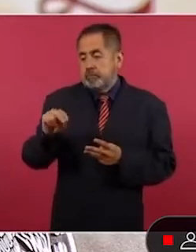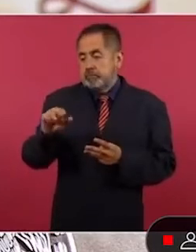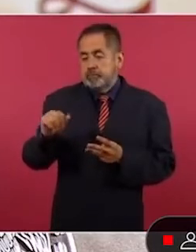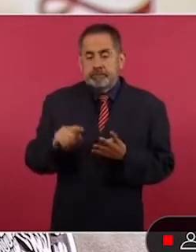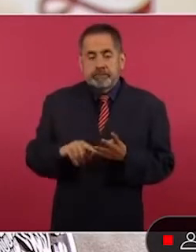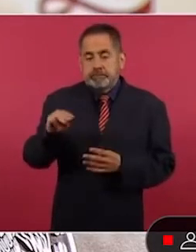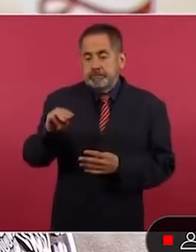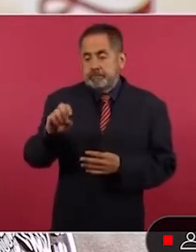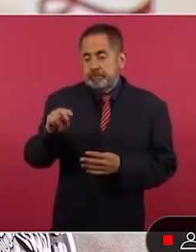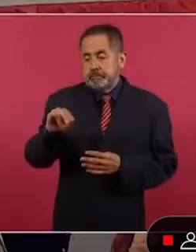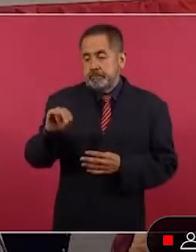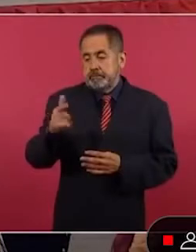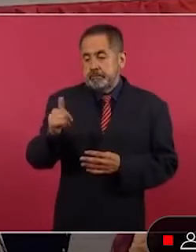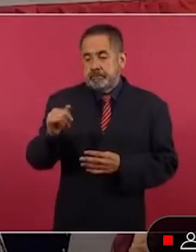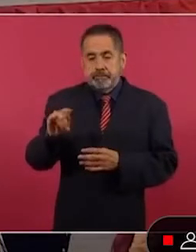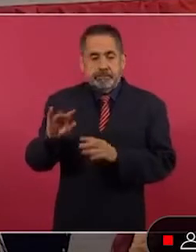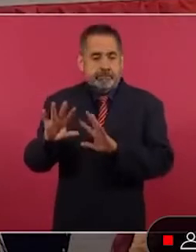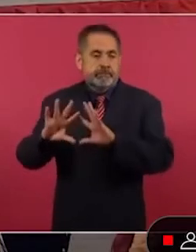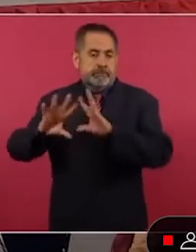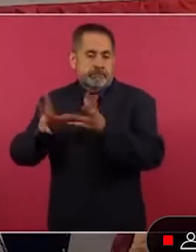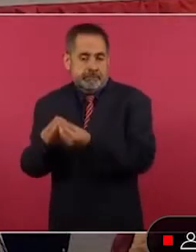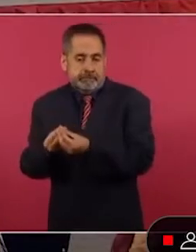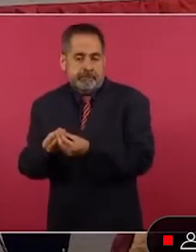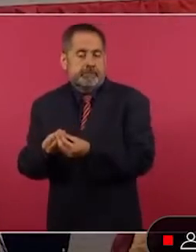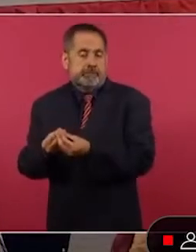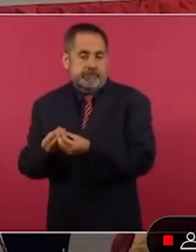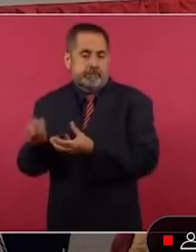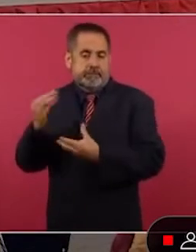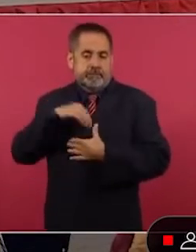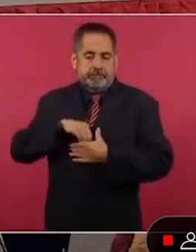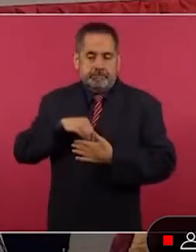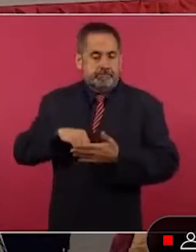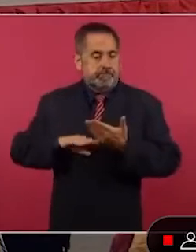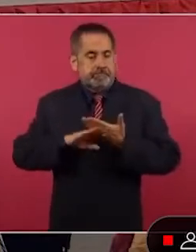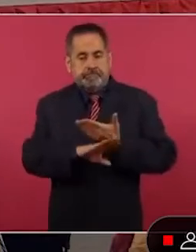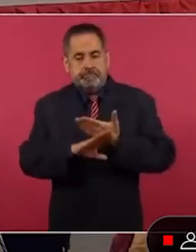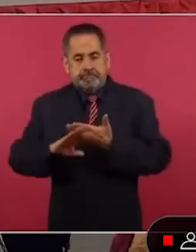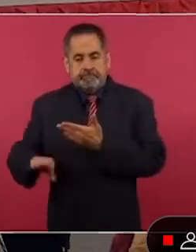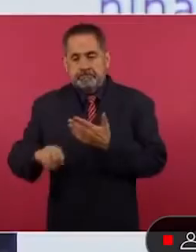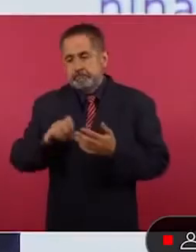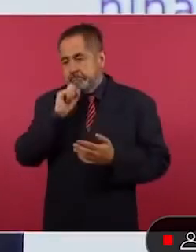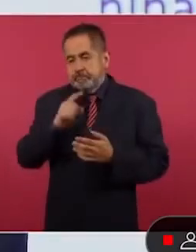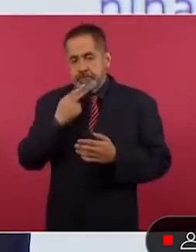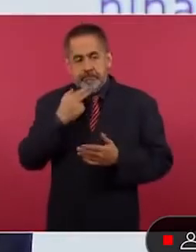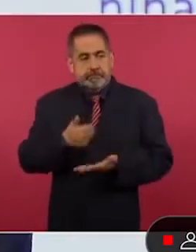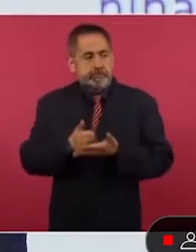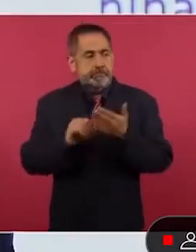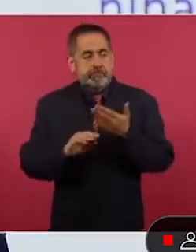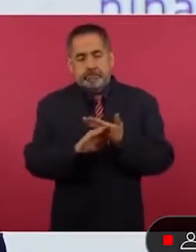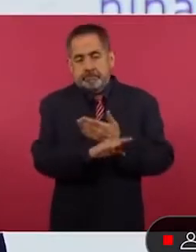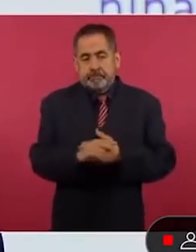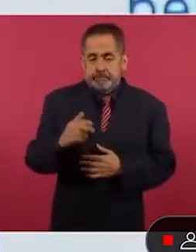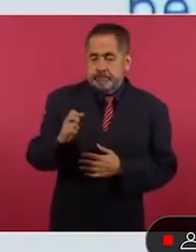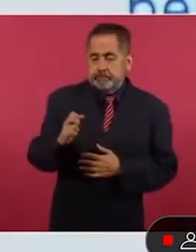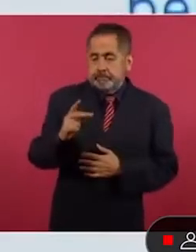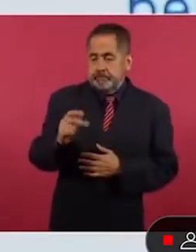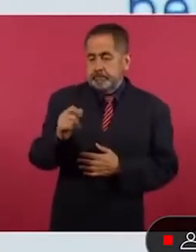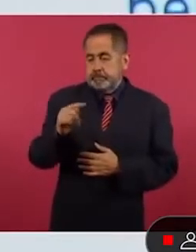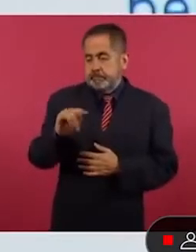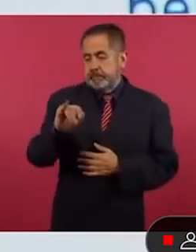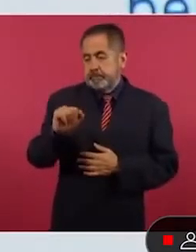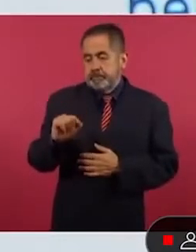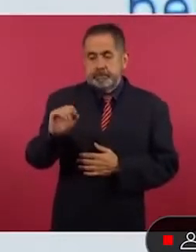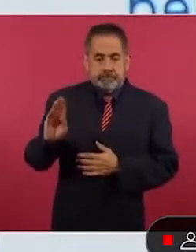bacteria hemófilus influenzae y también contra el virus de la hepatitis B. La segunda campaña,